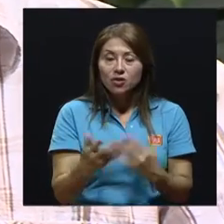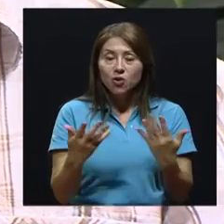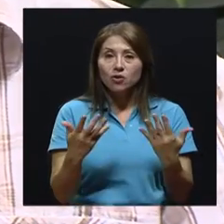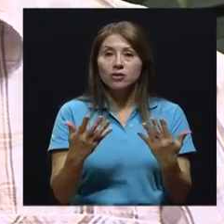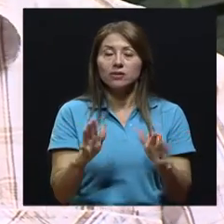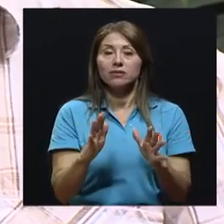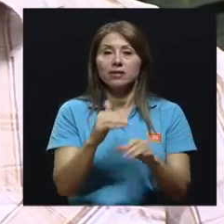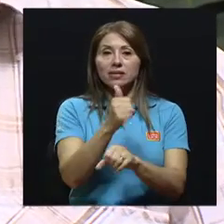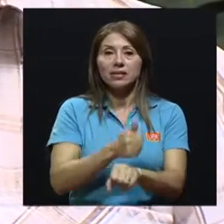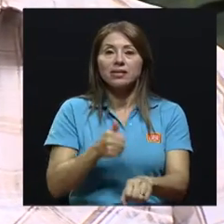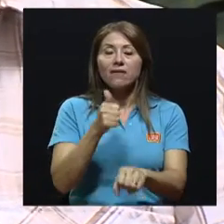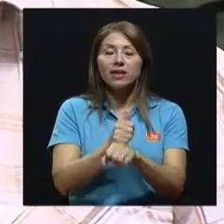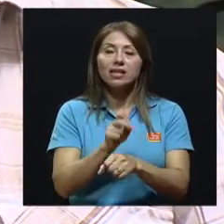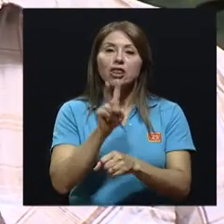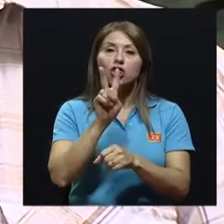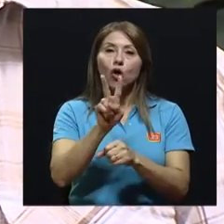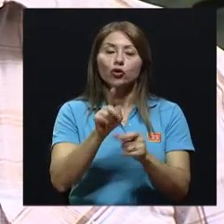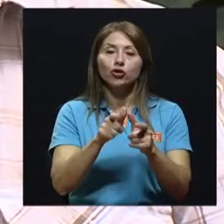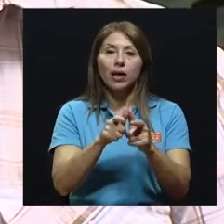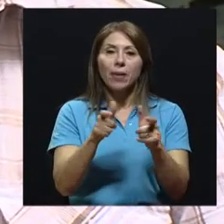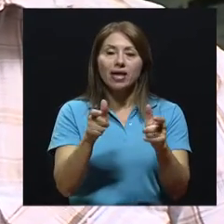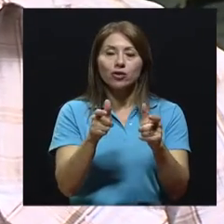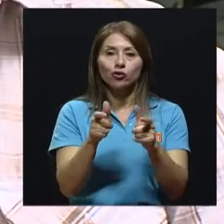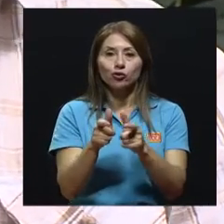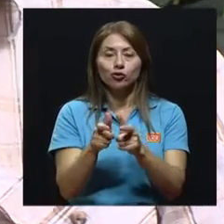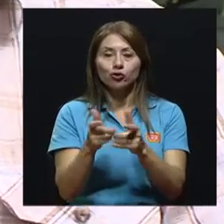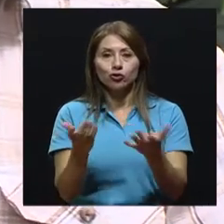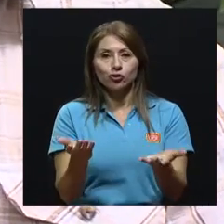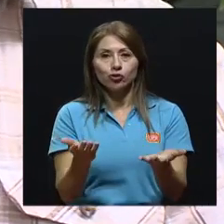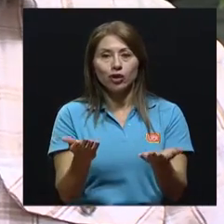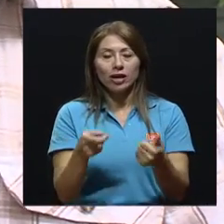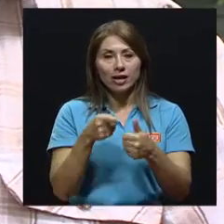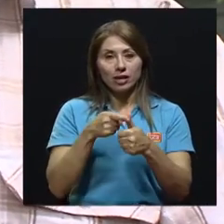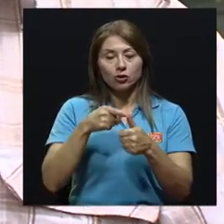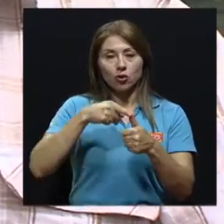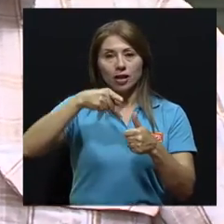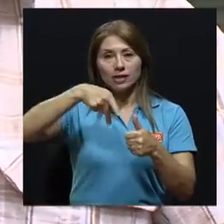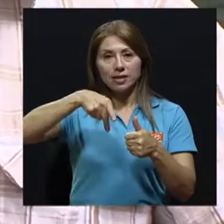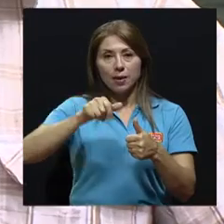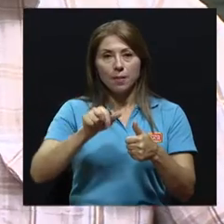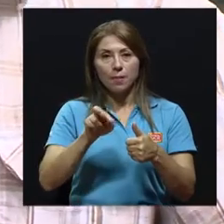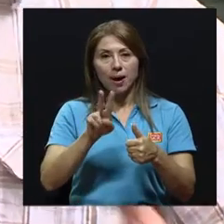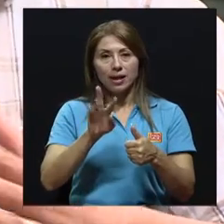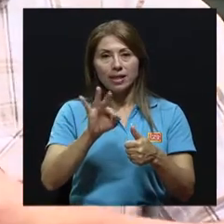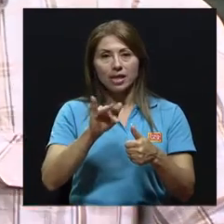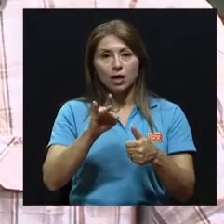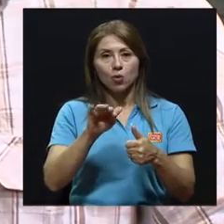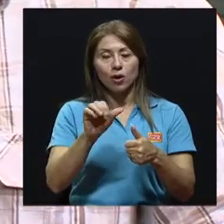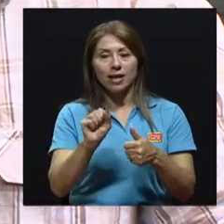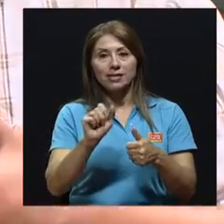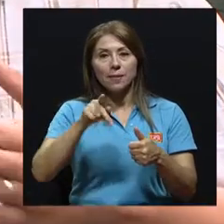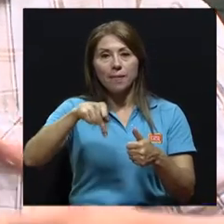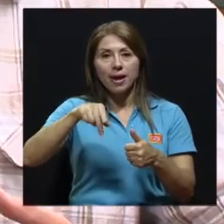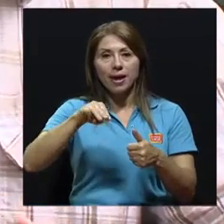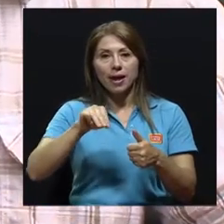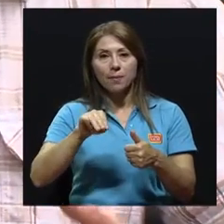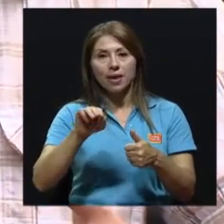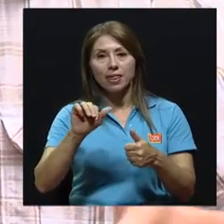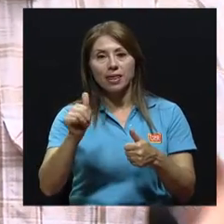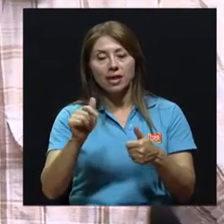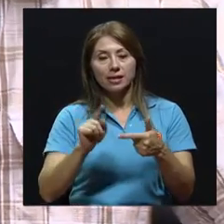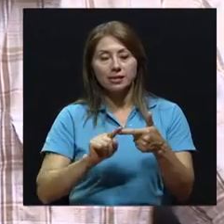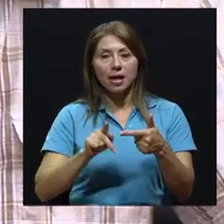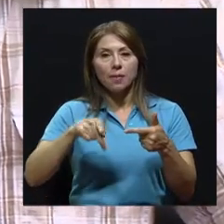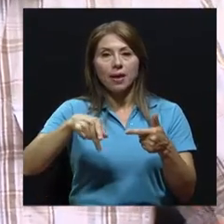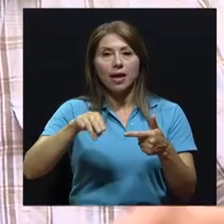años, se establecen dos tamaños de referencia, que son las partículas que llamamos PM10 y las partículas que